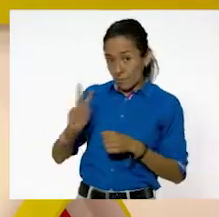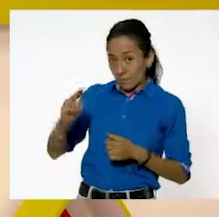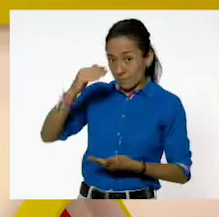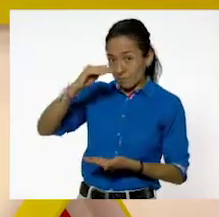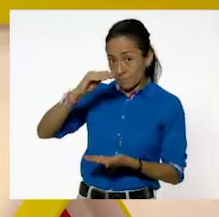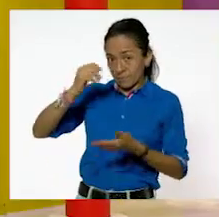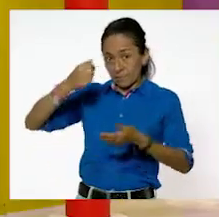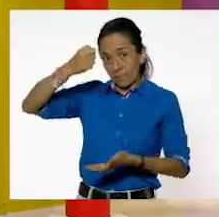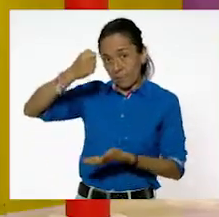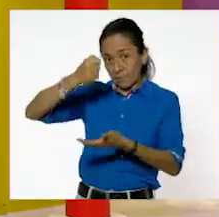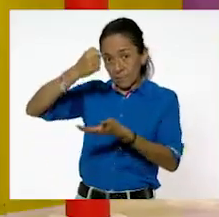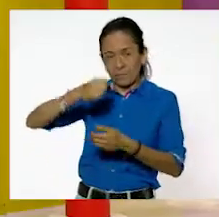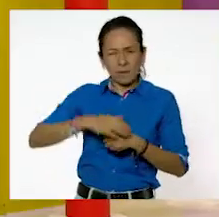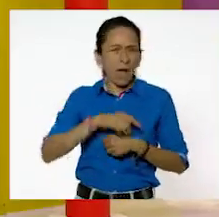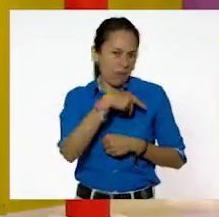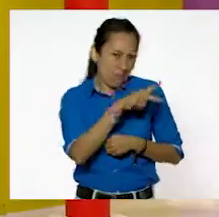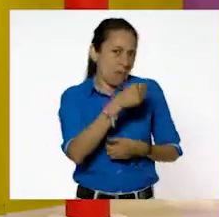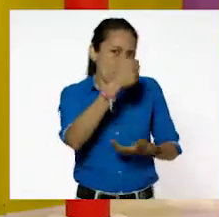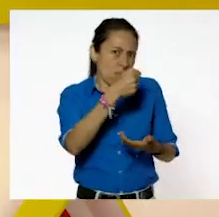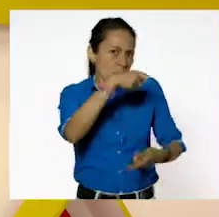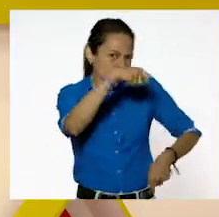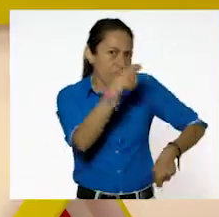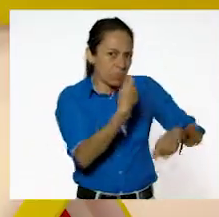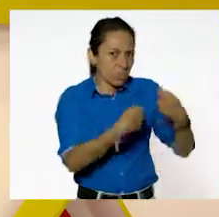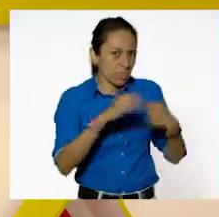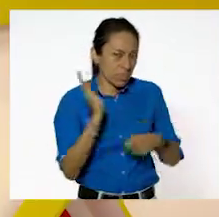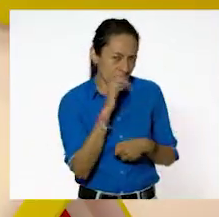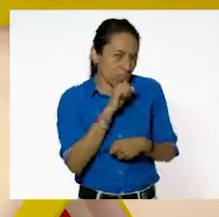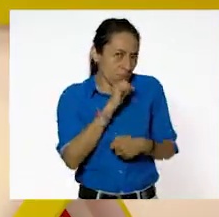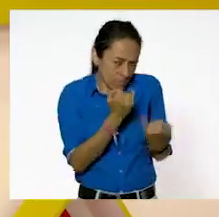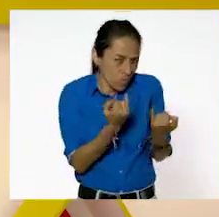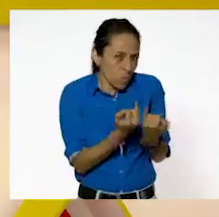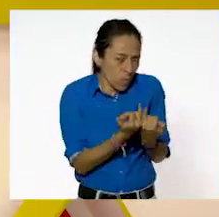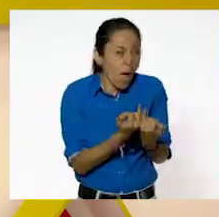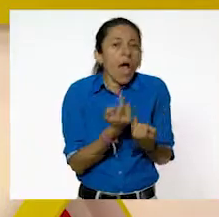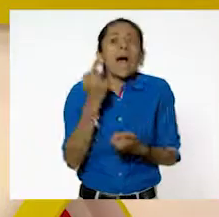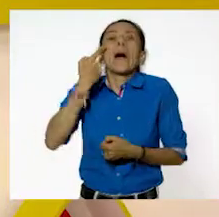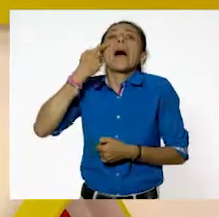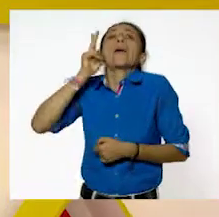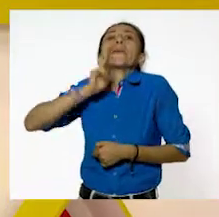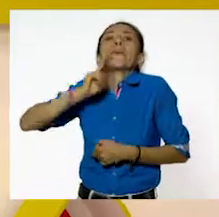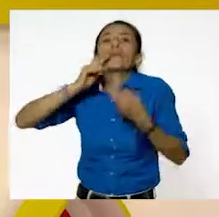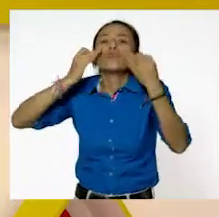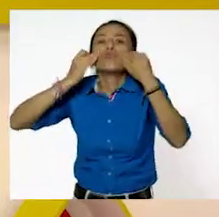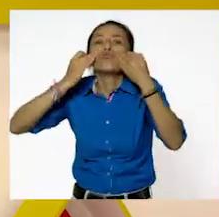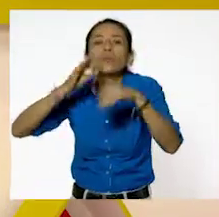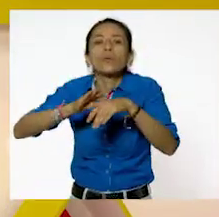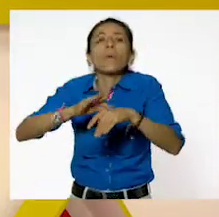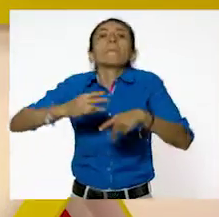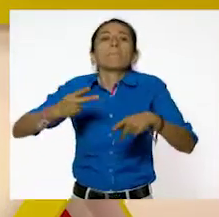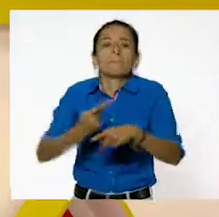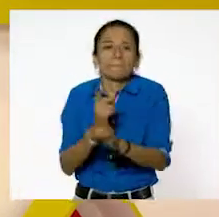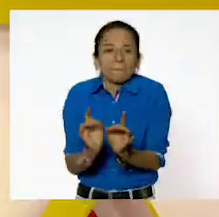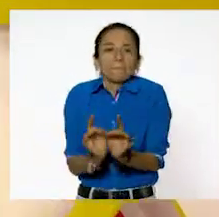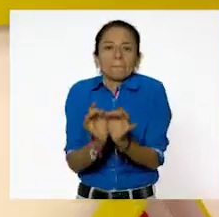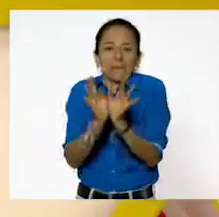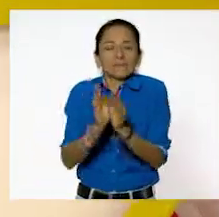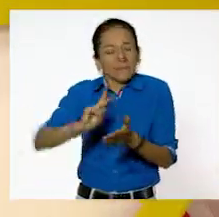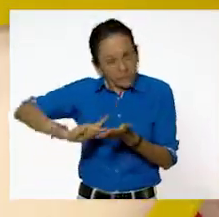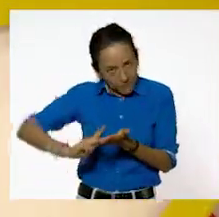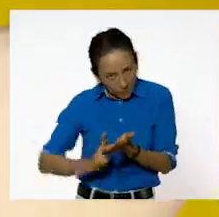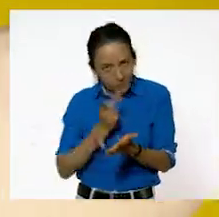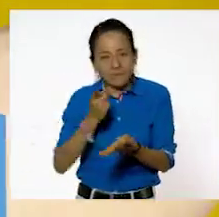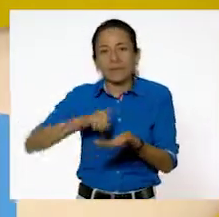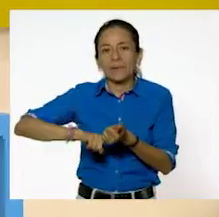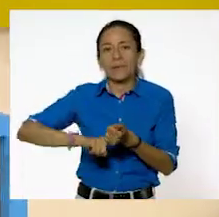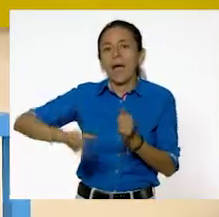la bolsa es flexible también. Vamos a ver qué pasa. ¿Te parece? a ver qué pasa. Vamos nuevamente a colocar agua adentro. voy a poner